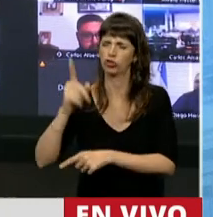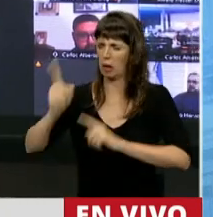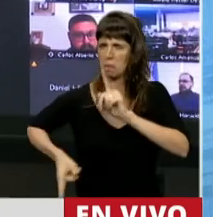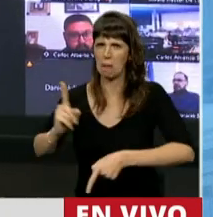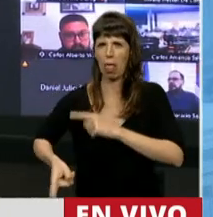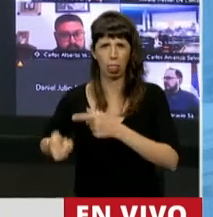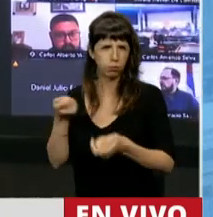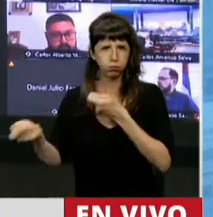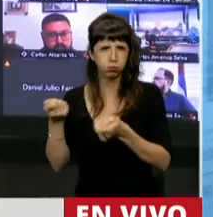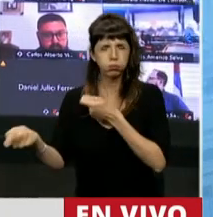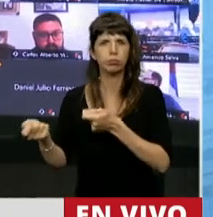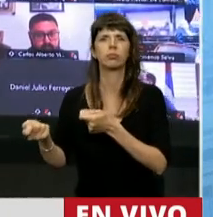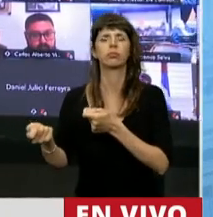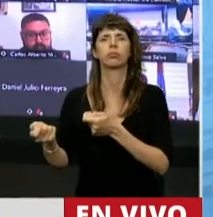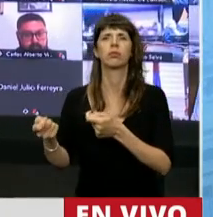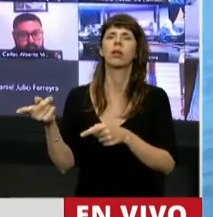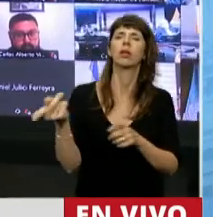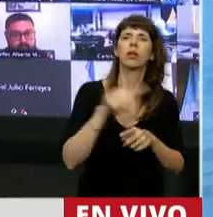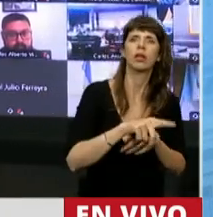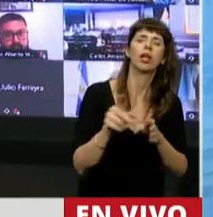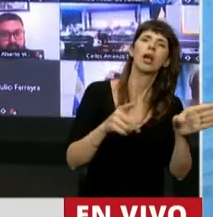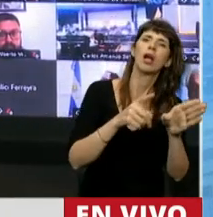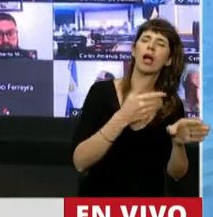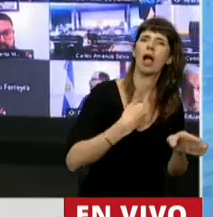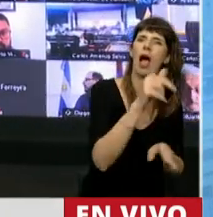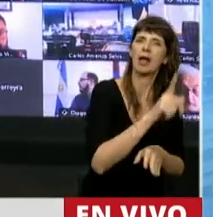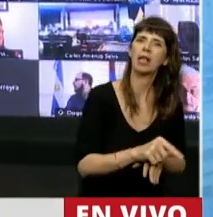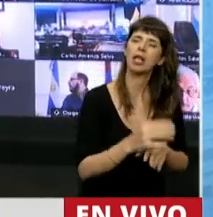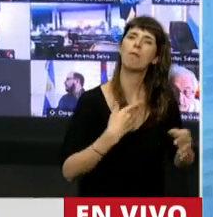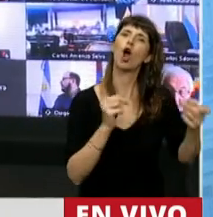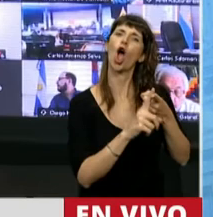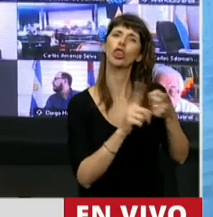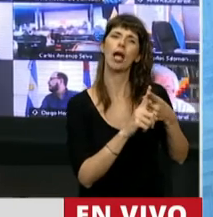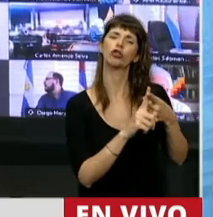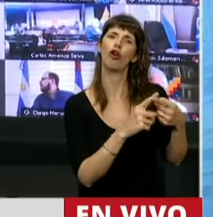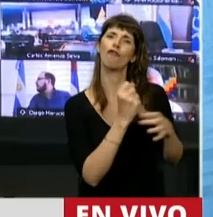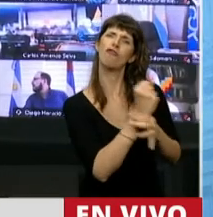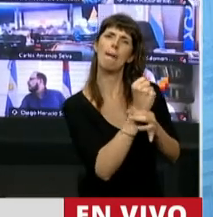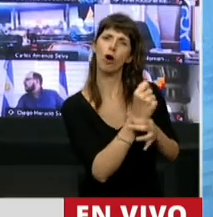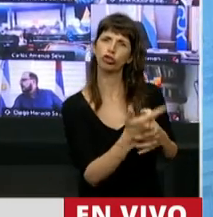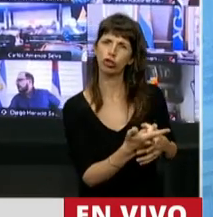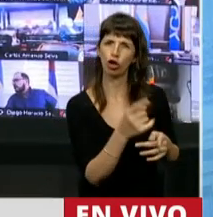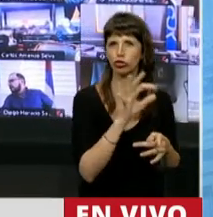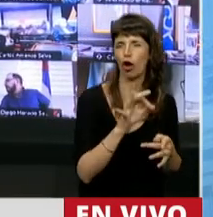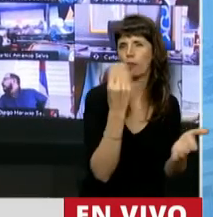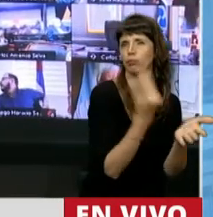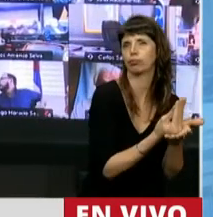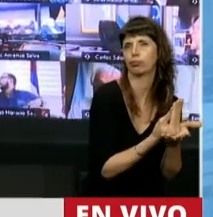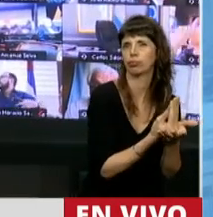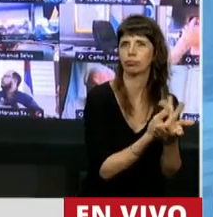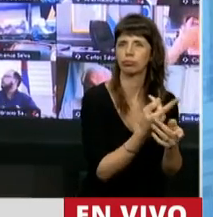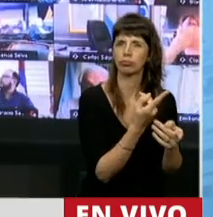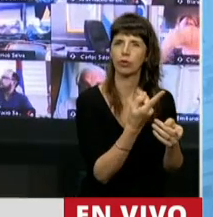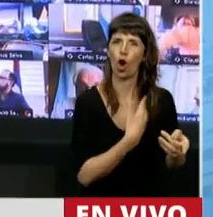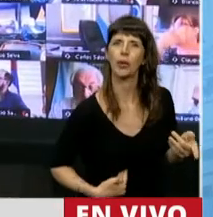y injusticias de este gobierno y la Argentina de los contactos, de los que tienen derecho por ser funcionales a su obra de teatro.